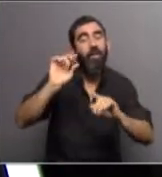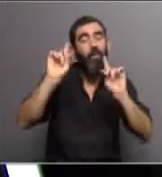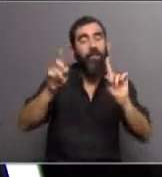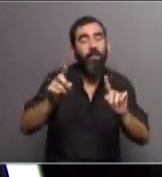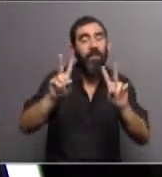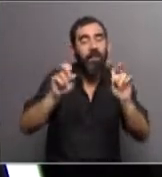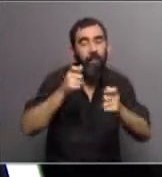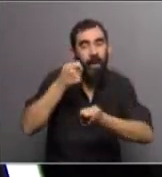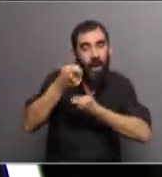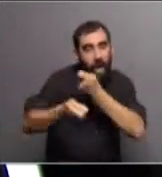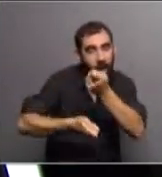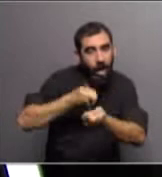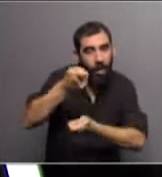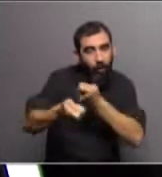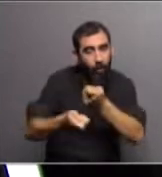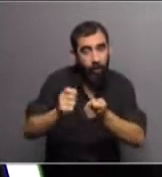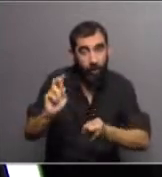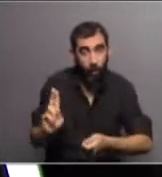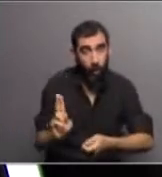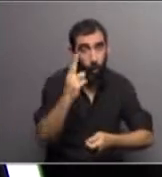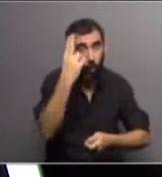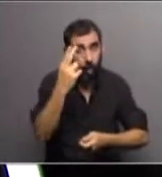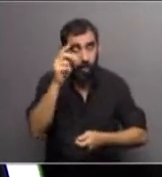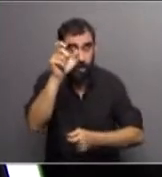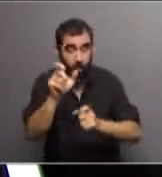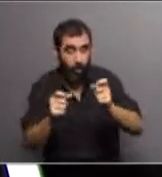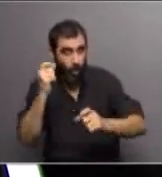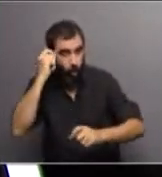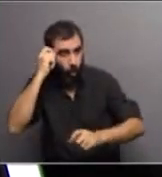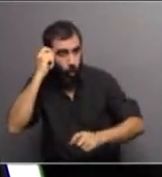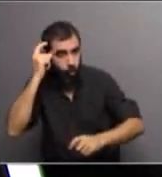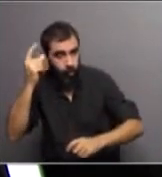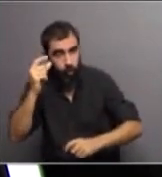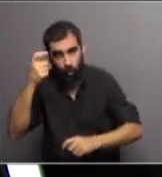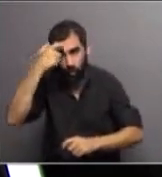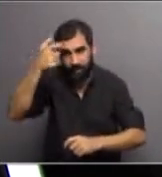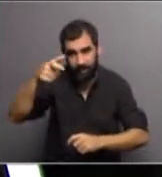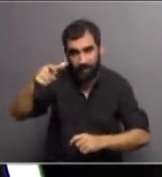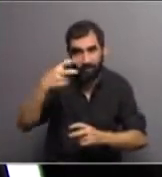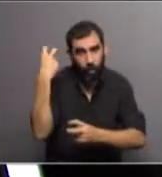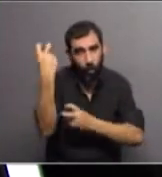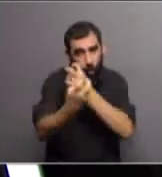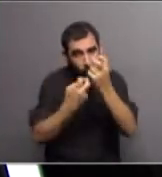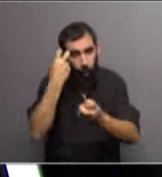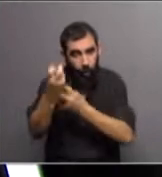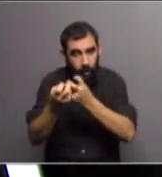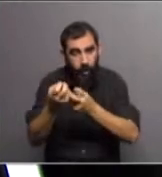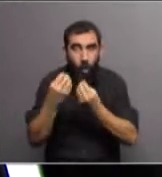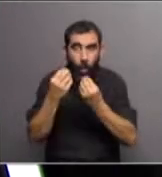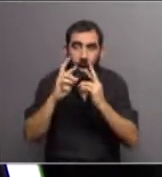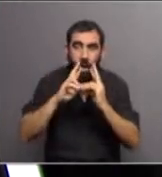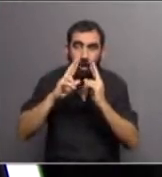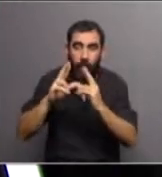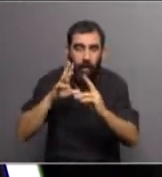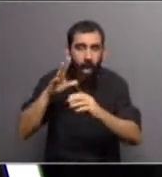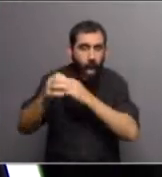los aportes que se hacen por parte de uruguayos y del conocimiento de la ciencia uruguaya sobre estas búsquedas, a las respuestas que desde hace